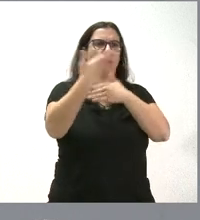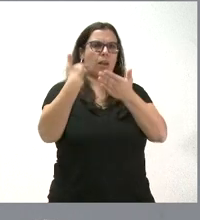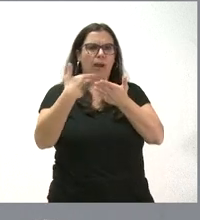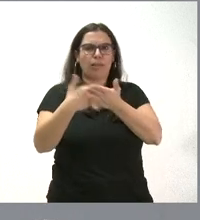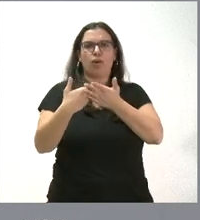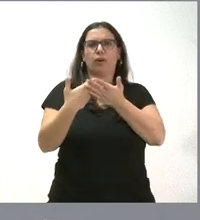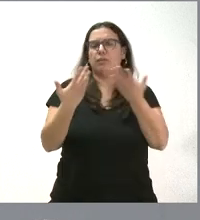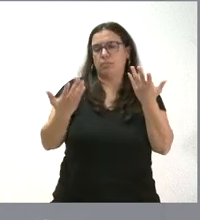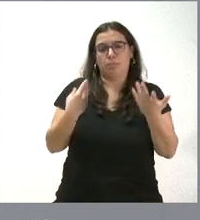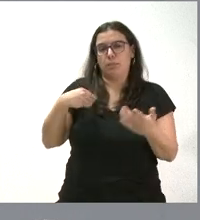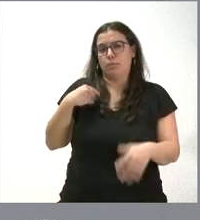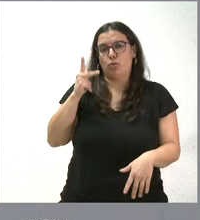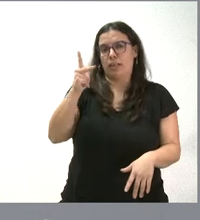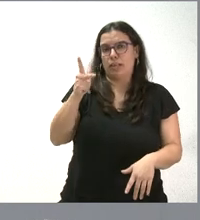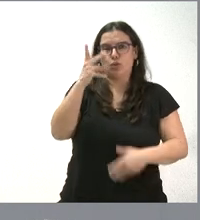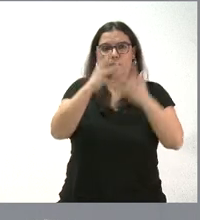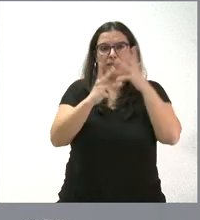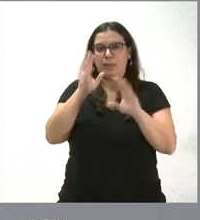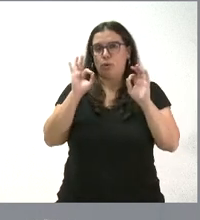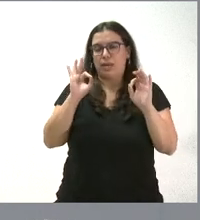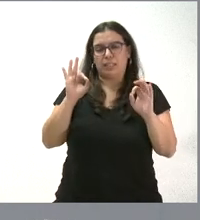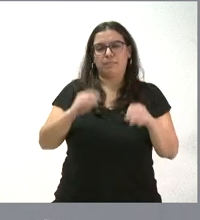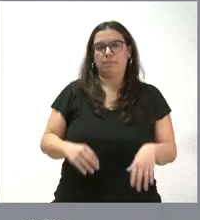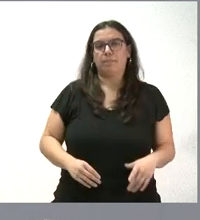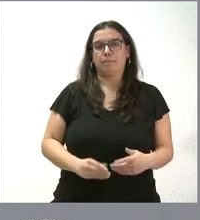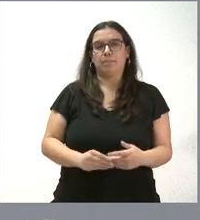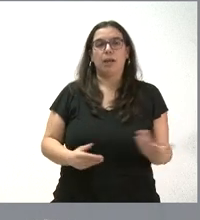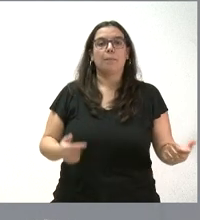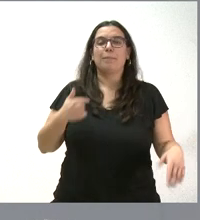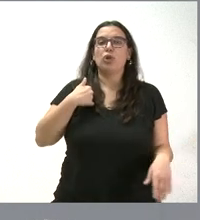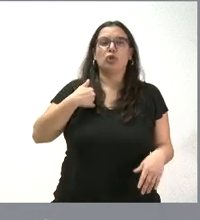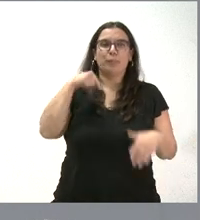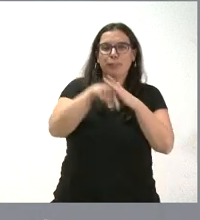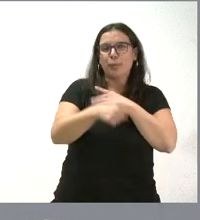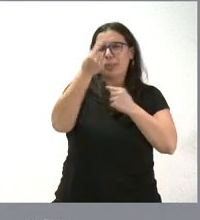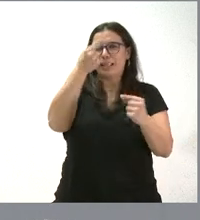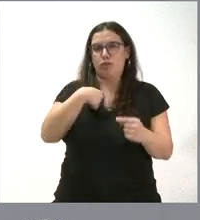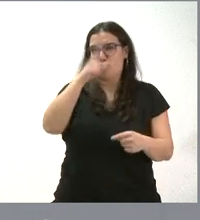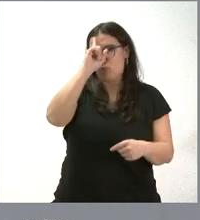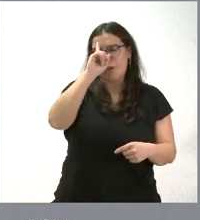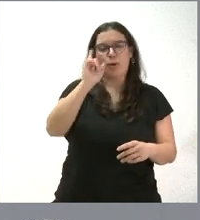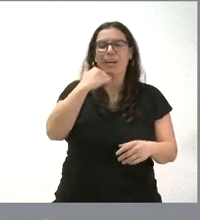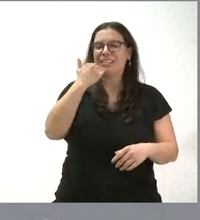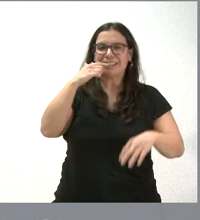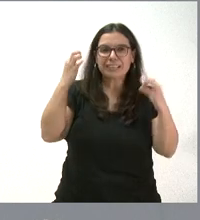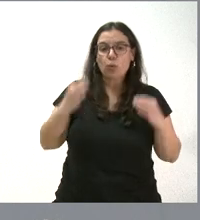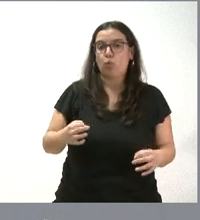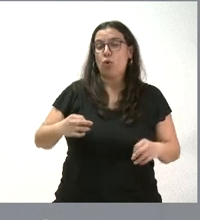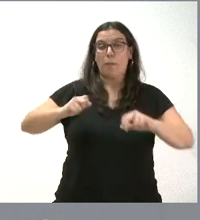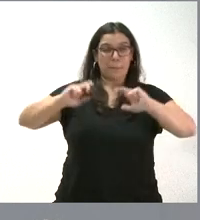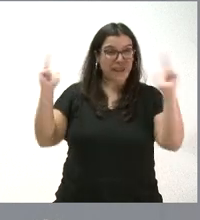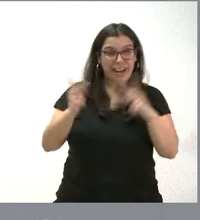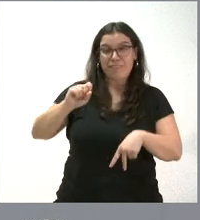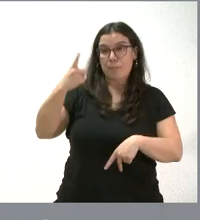que corresponde en el ámbito sancionador de la Administración. Pero, sin que yo conozca el detalle, casi con toda seguridad que la más grave lleva